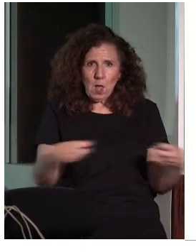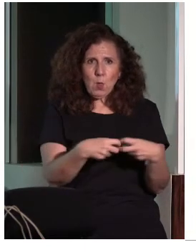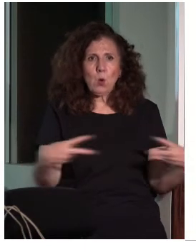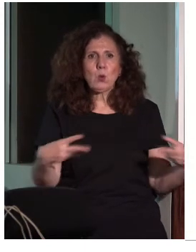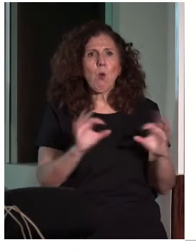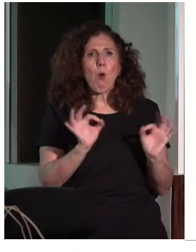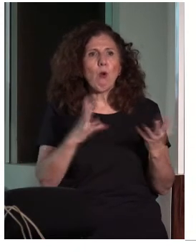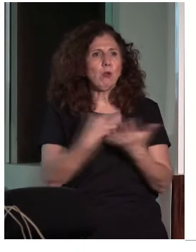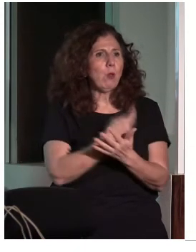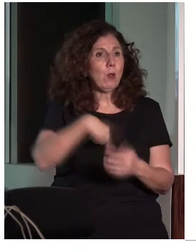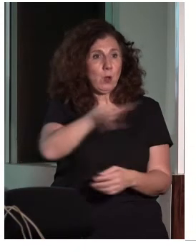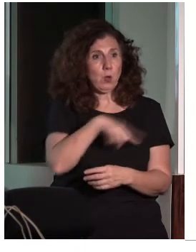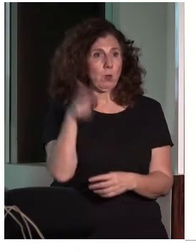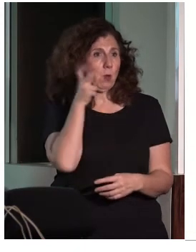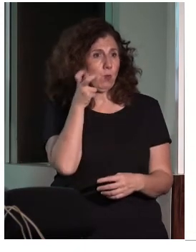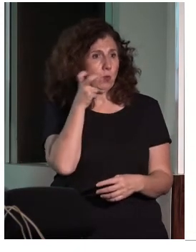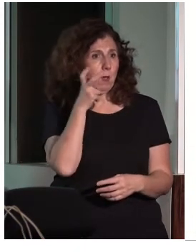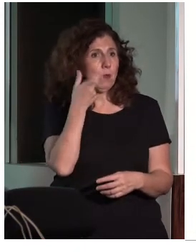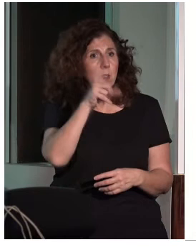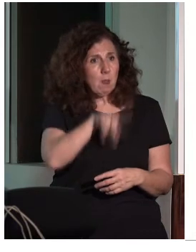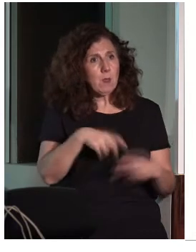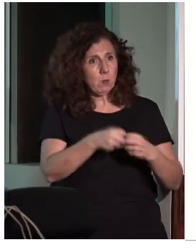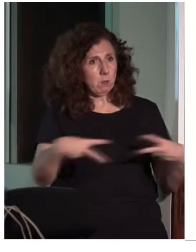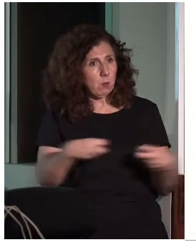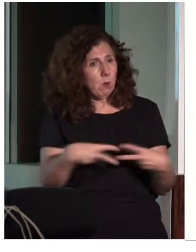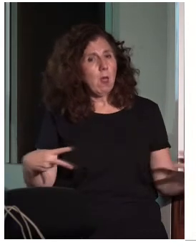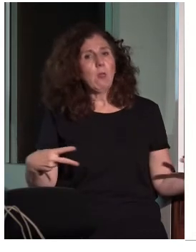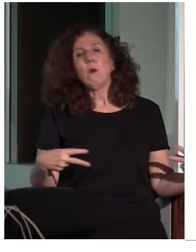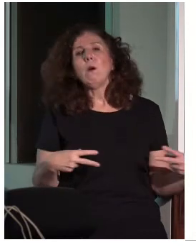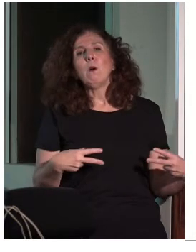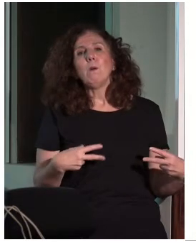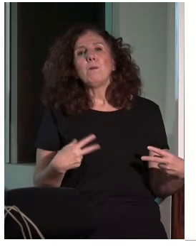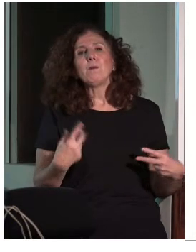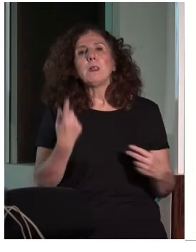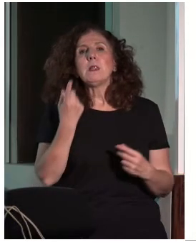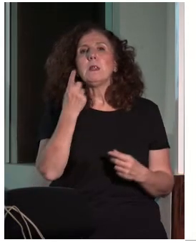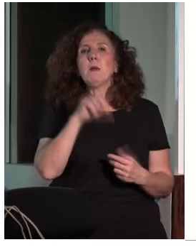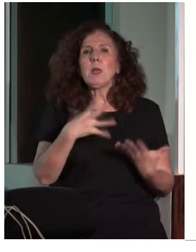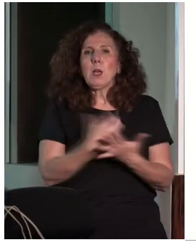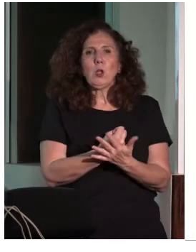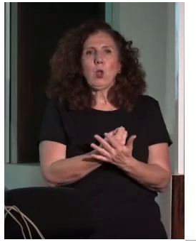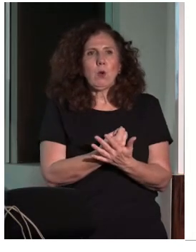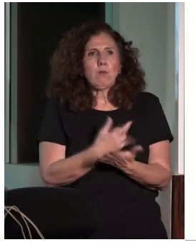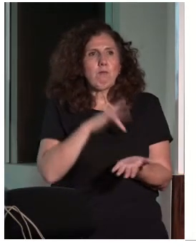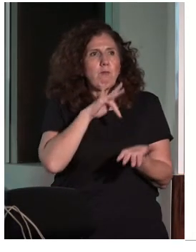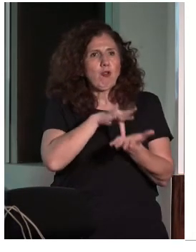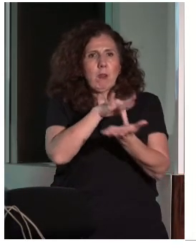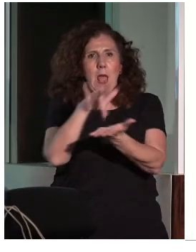a nivel auditivo también lo estuvieran, y que todos los actos también tuvieran